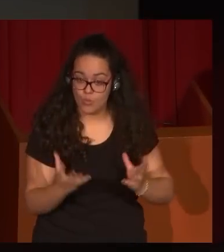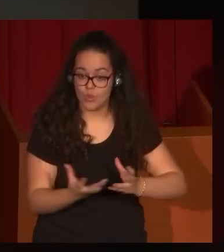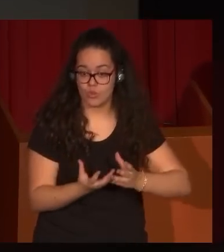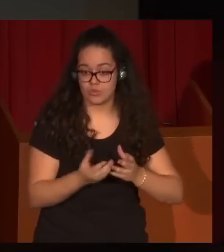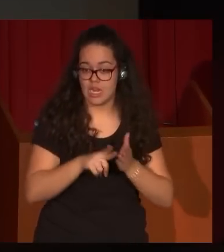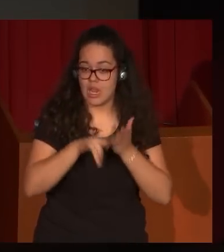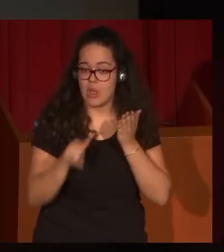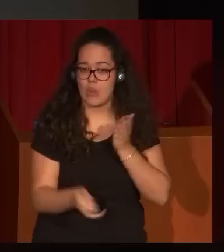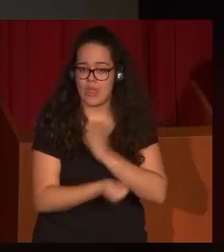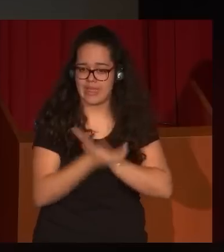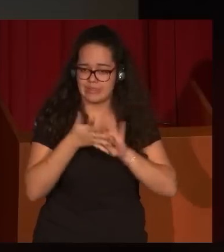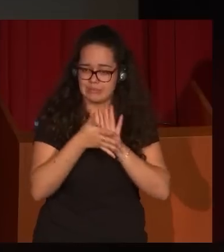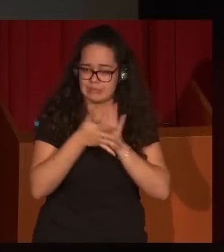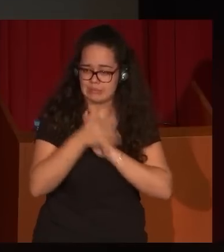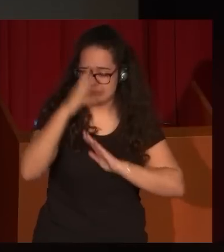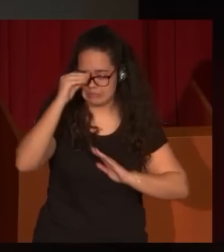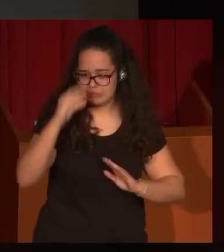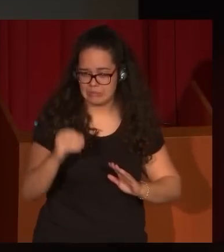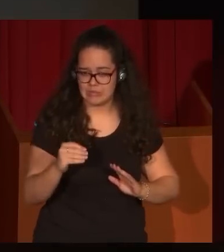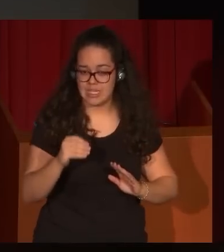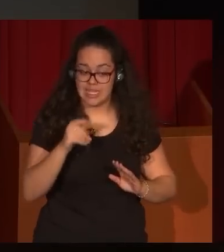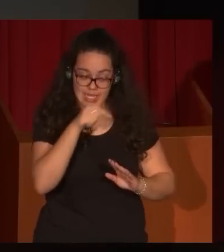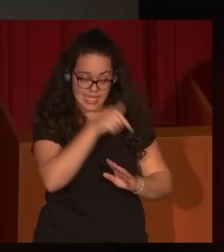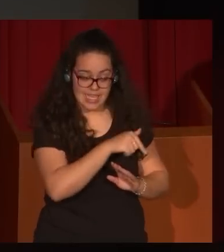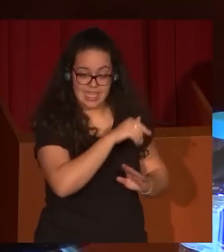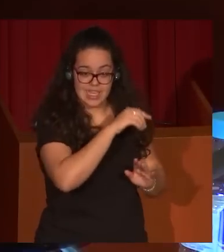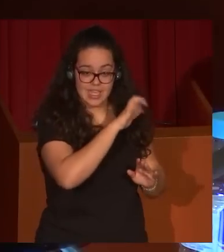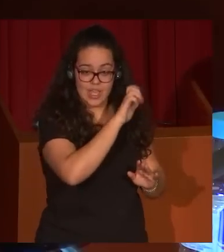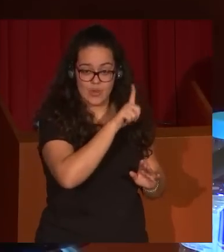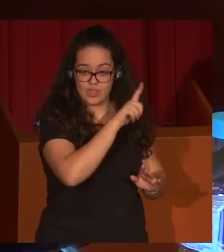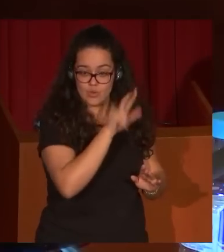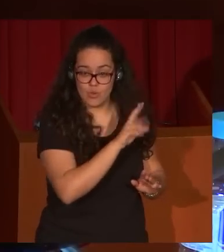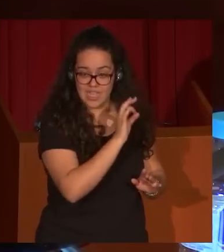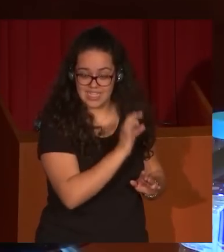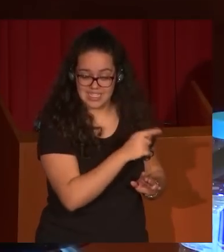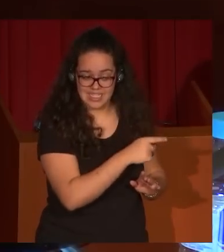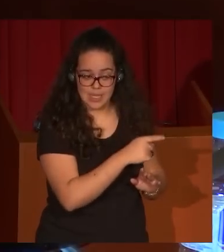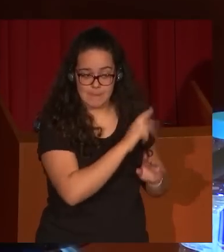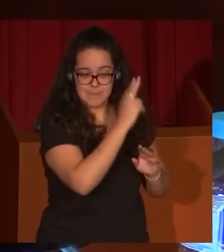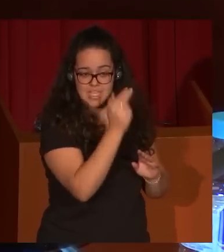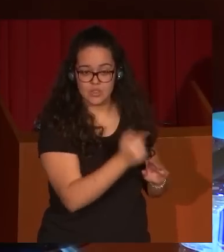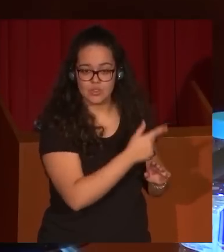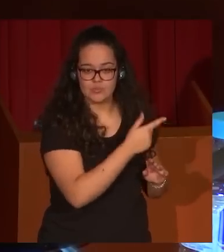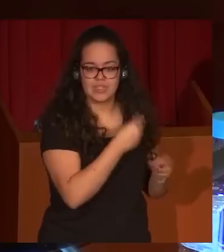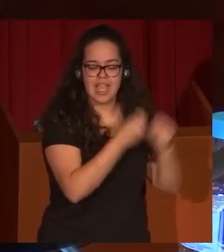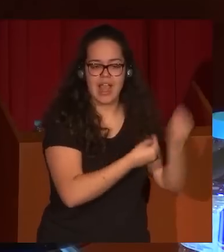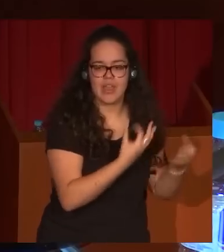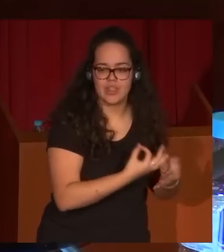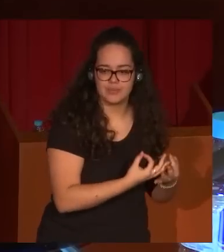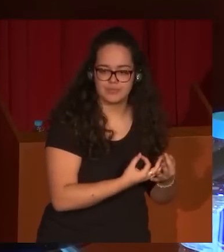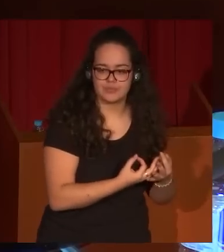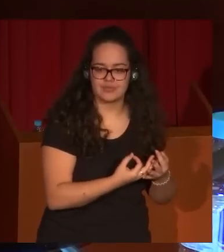lenguaje ilustrado en el que se mueve Goya, y que en el caso de Eugenio Lucas lo que hace en este tipo de pinturas es, digamos, reproducir la